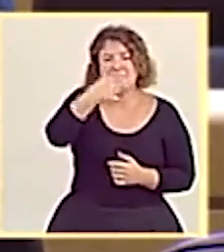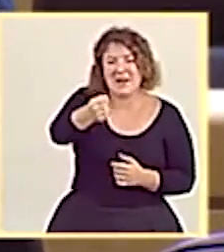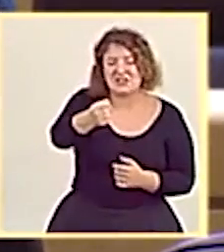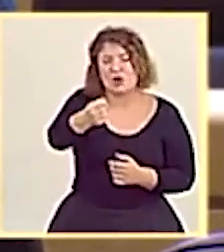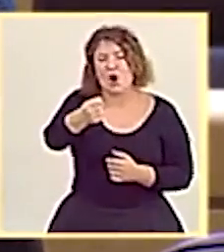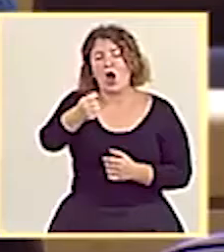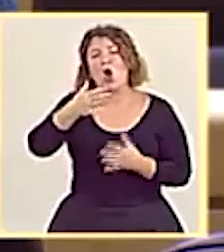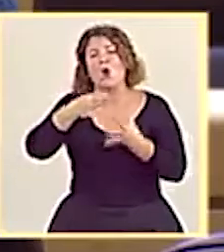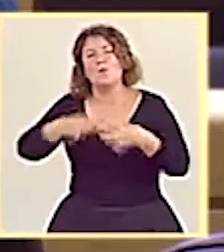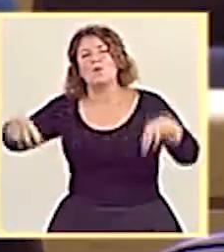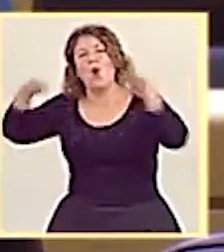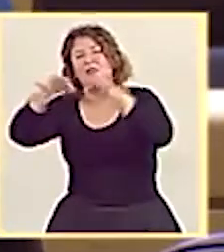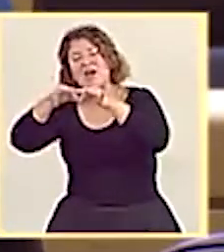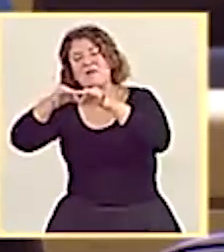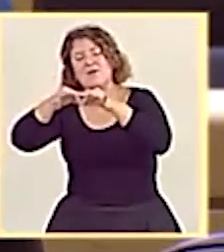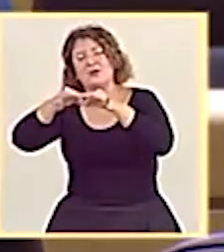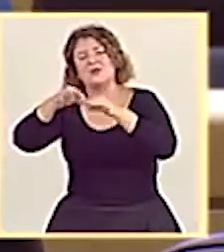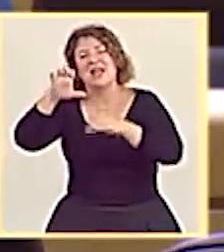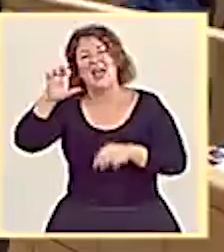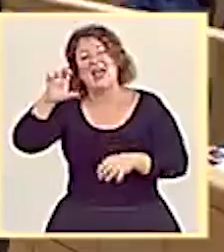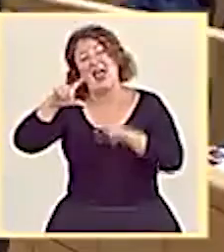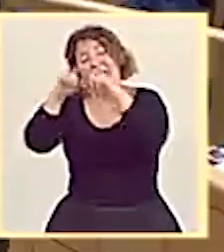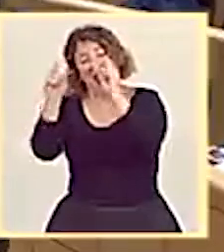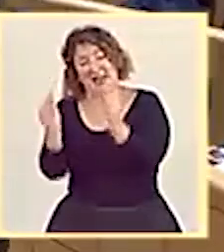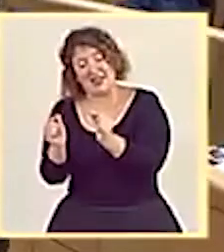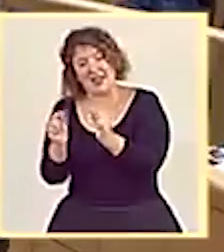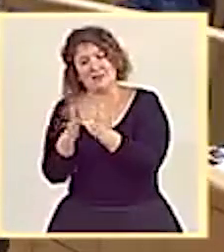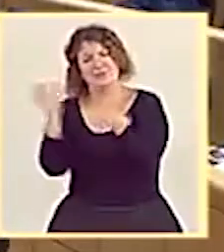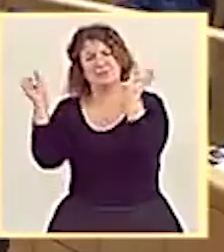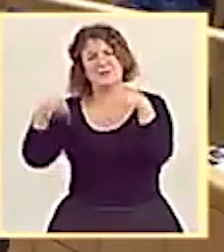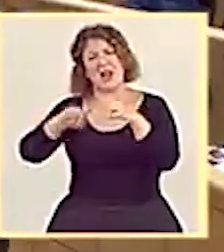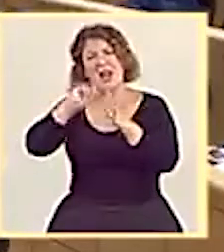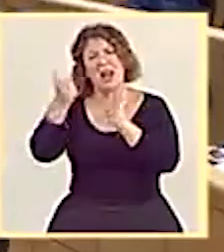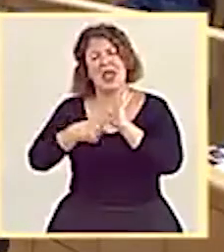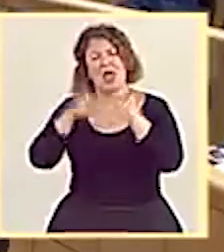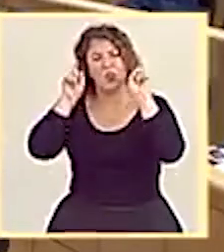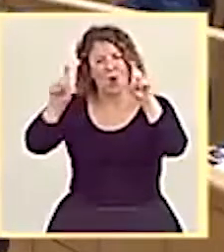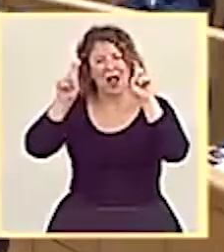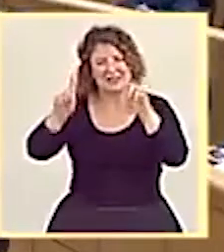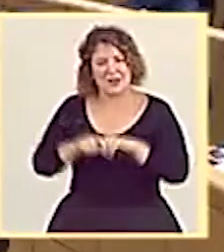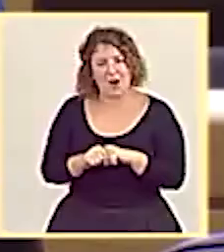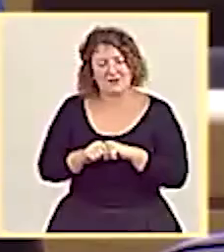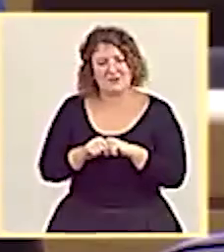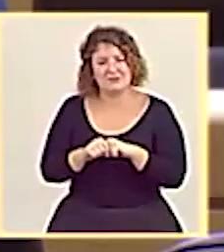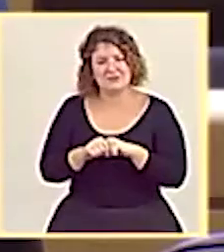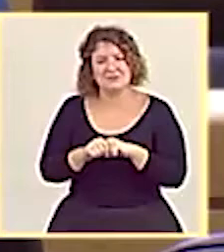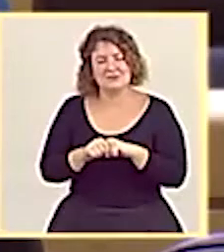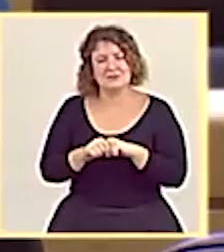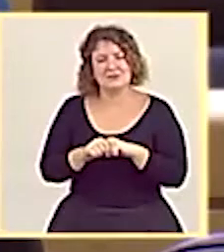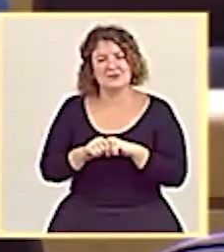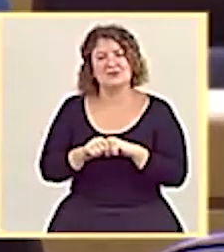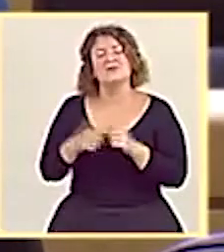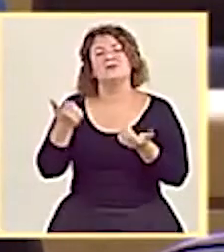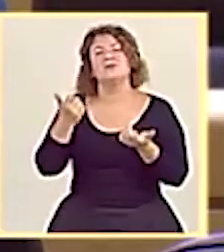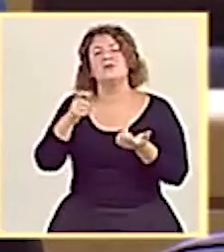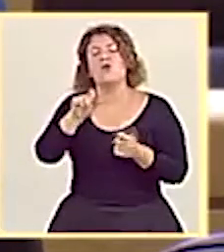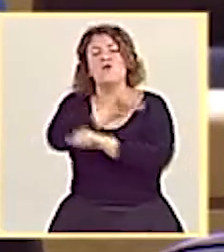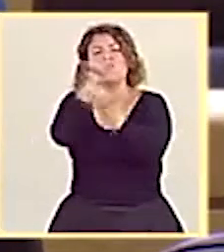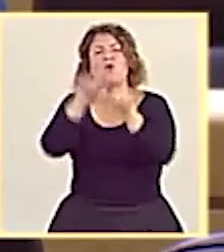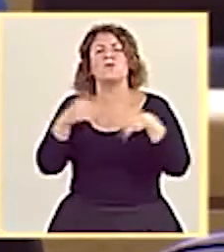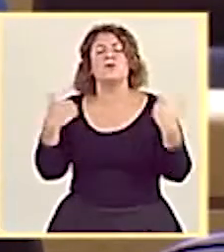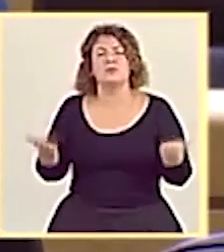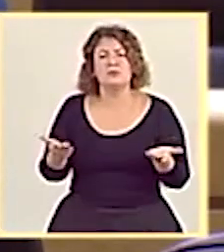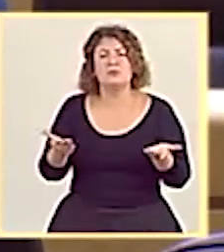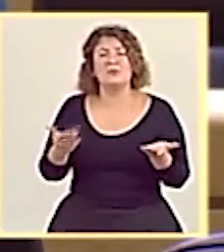RC pactan un cambio en la ley educativa a través de una enmienda para no